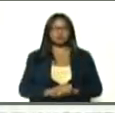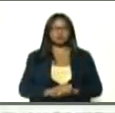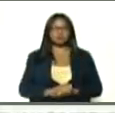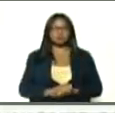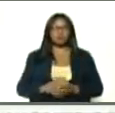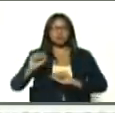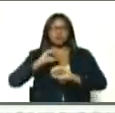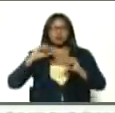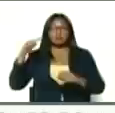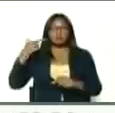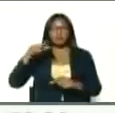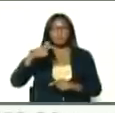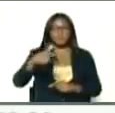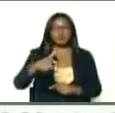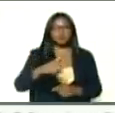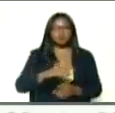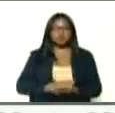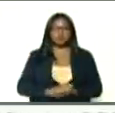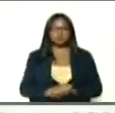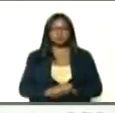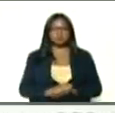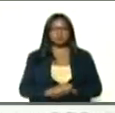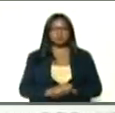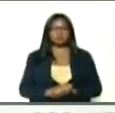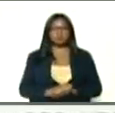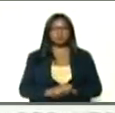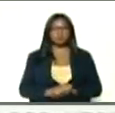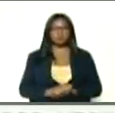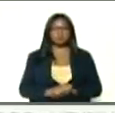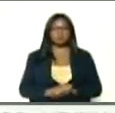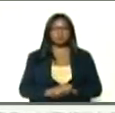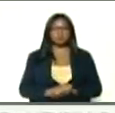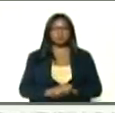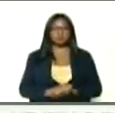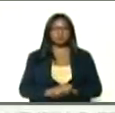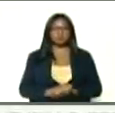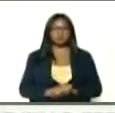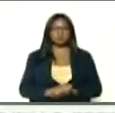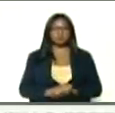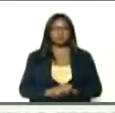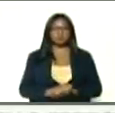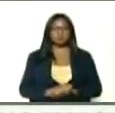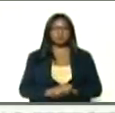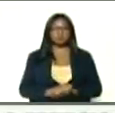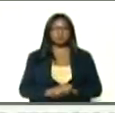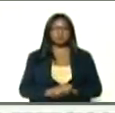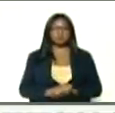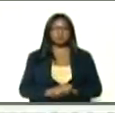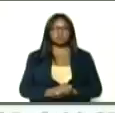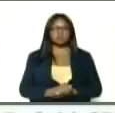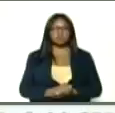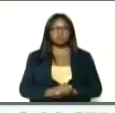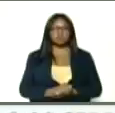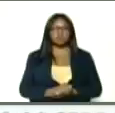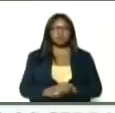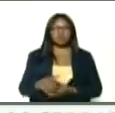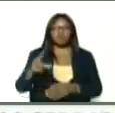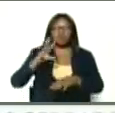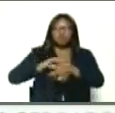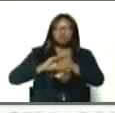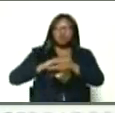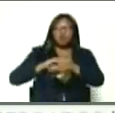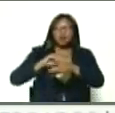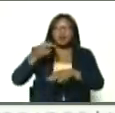movimientos transporte multimodal, mis compañeros, el transporte, mira, Gabriela, doctora Gabriela